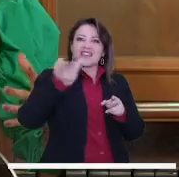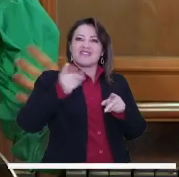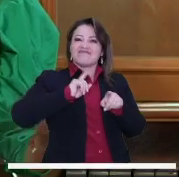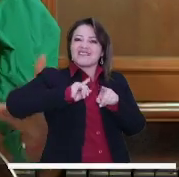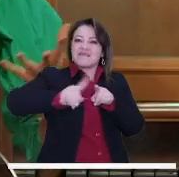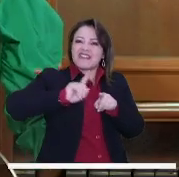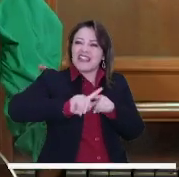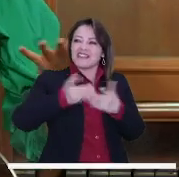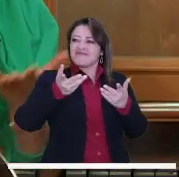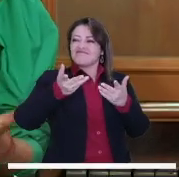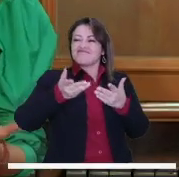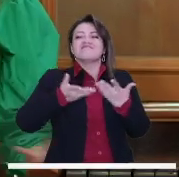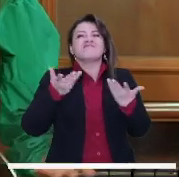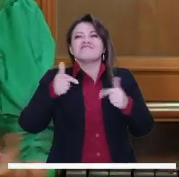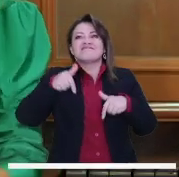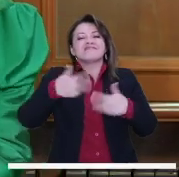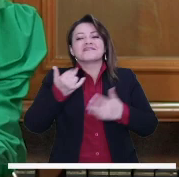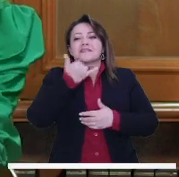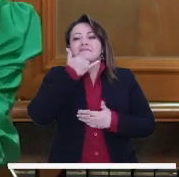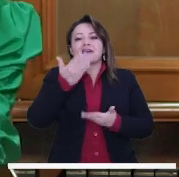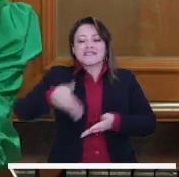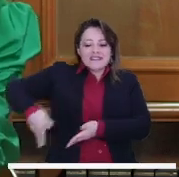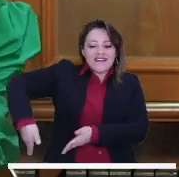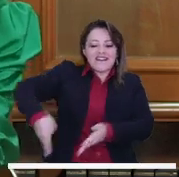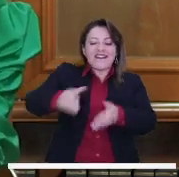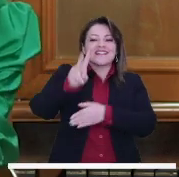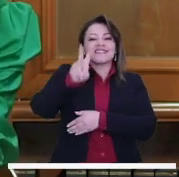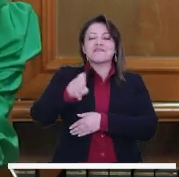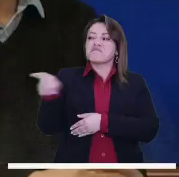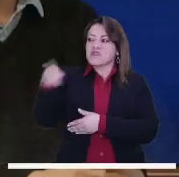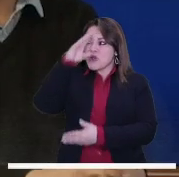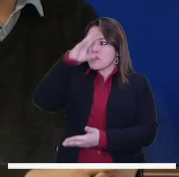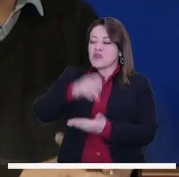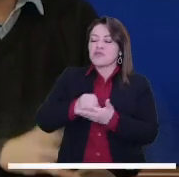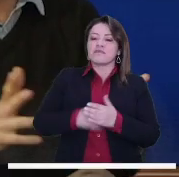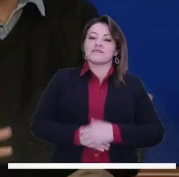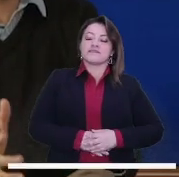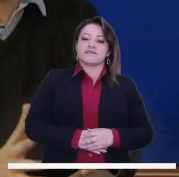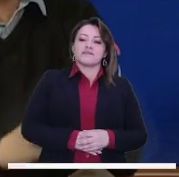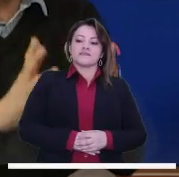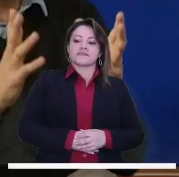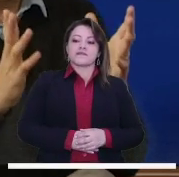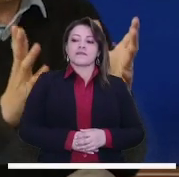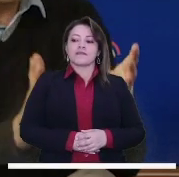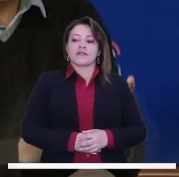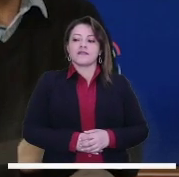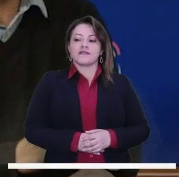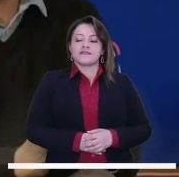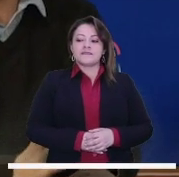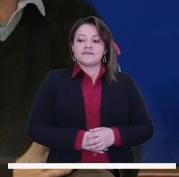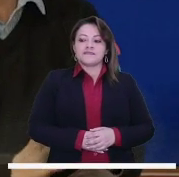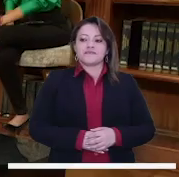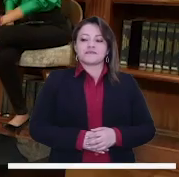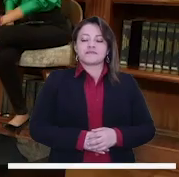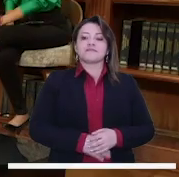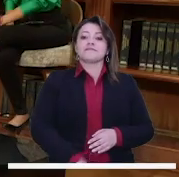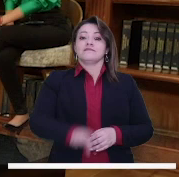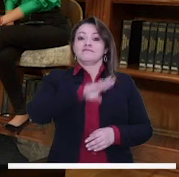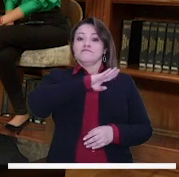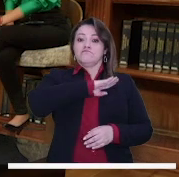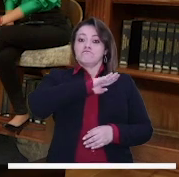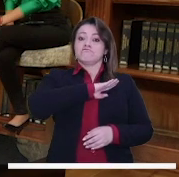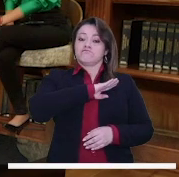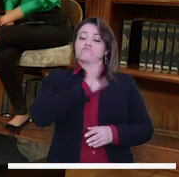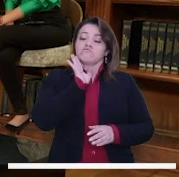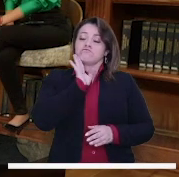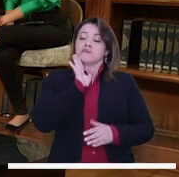puede alterar o no este espacio de la carrera séptima? Pues mire, yo creo que la alcaldía se ha